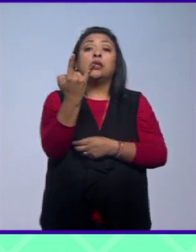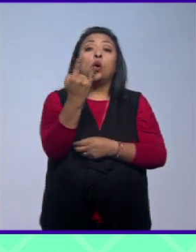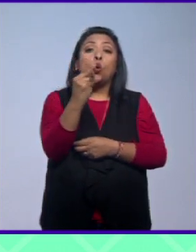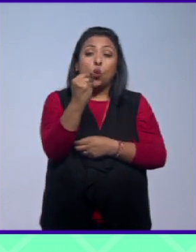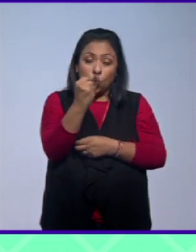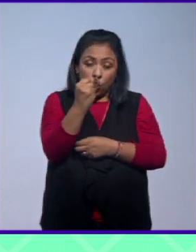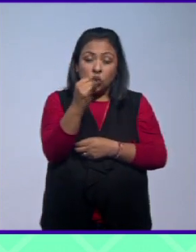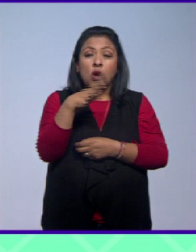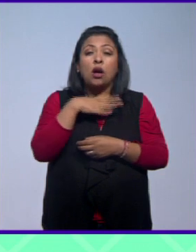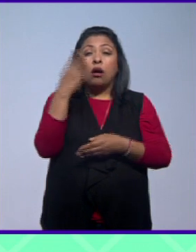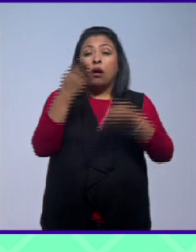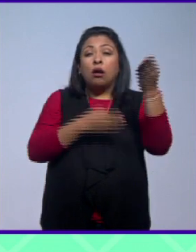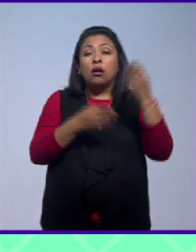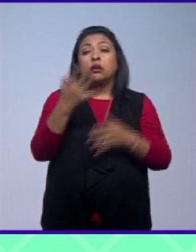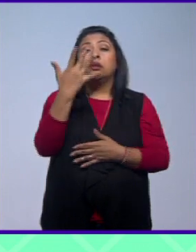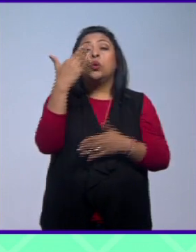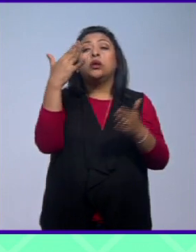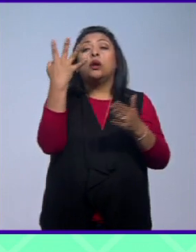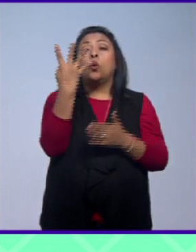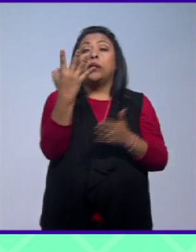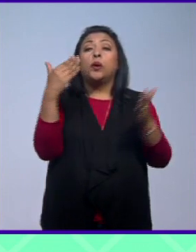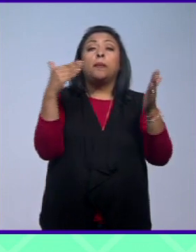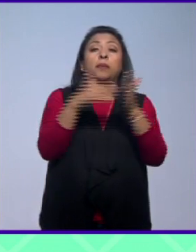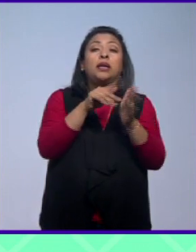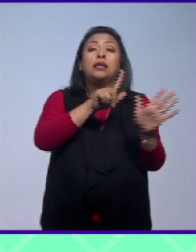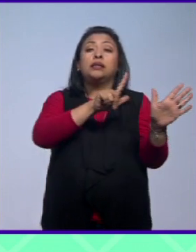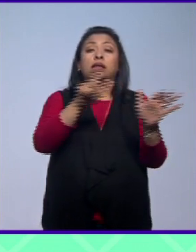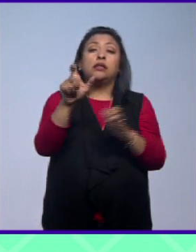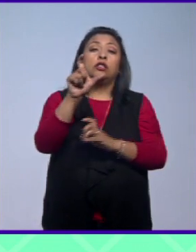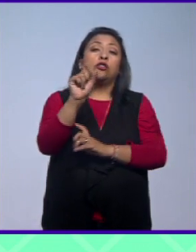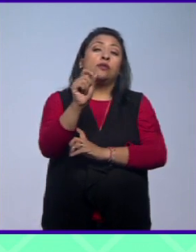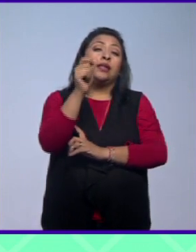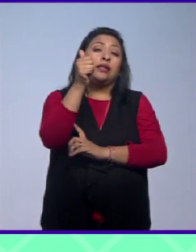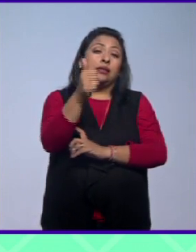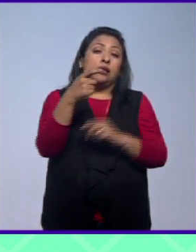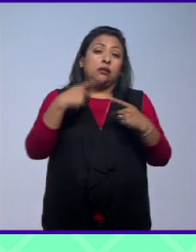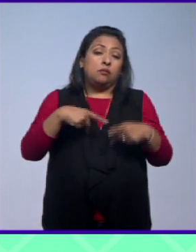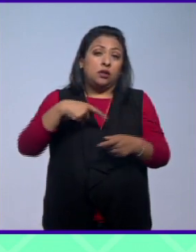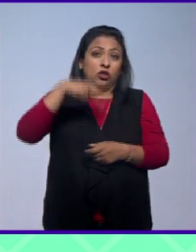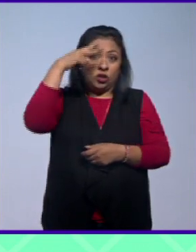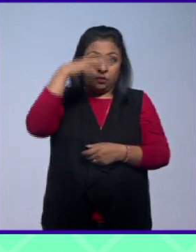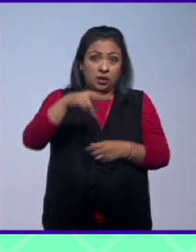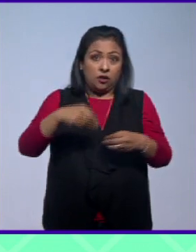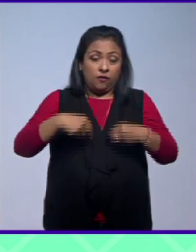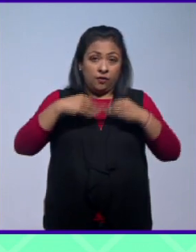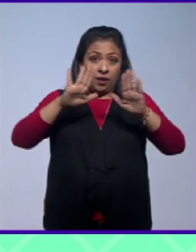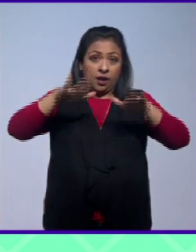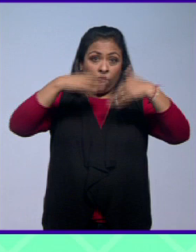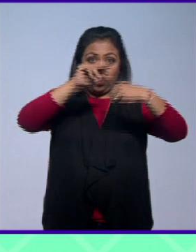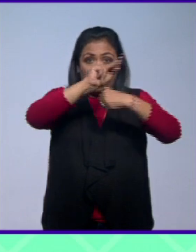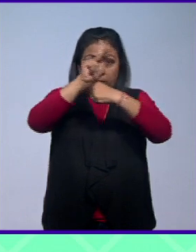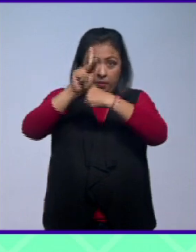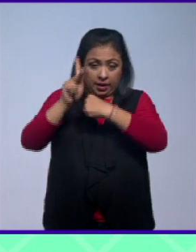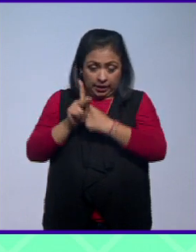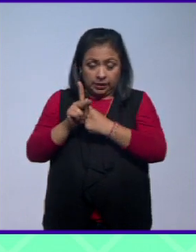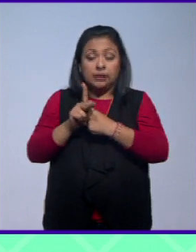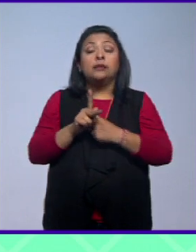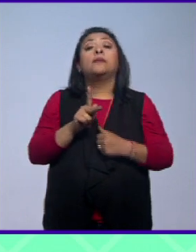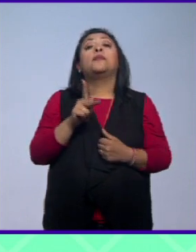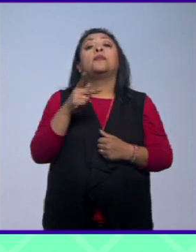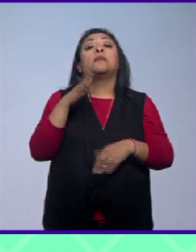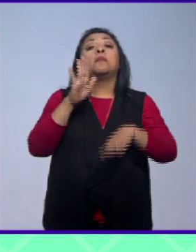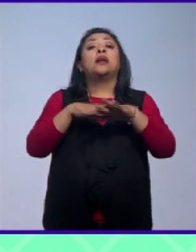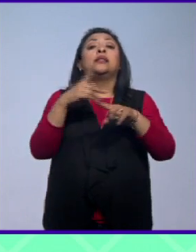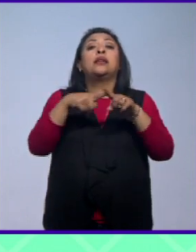recibido los votos de sólo 54 mil 726 mexicanos viviendo en el extranjero principalmente